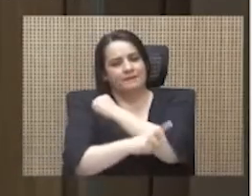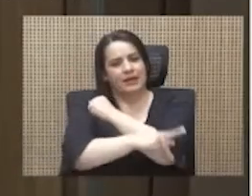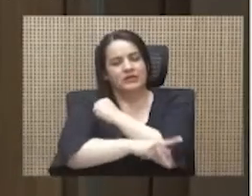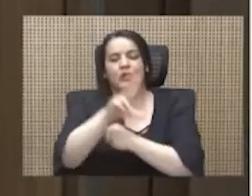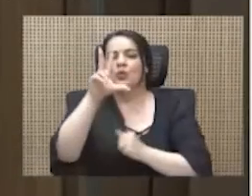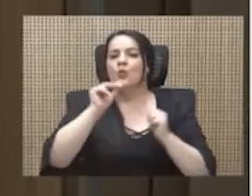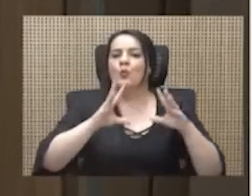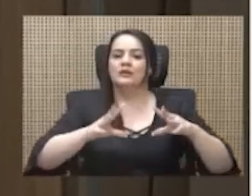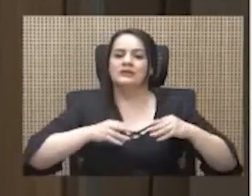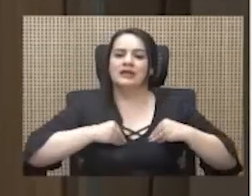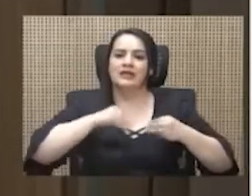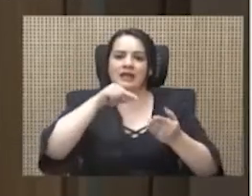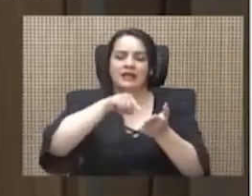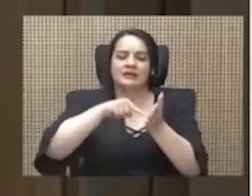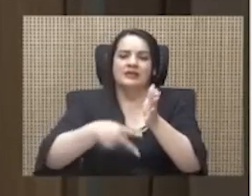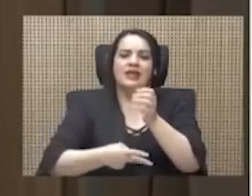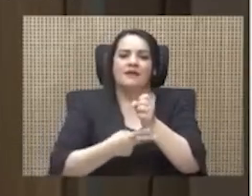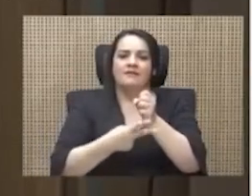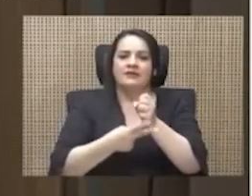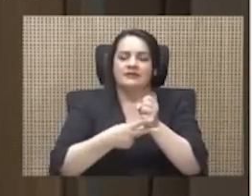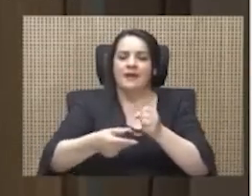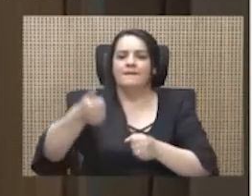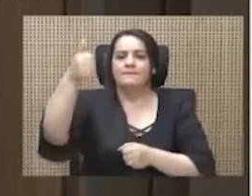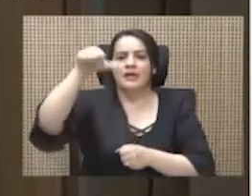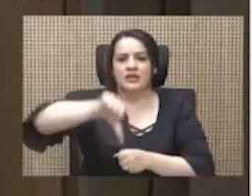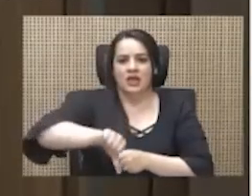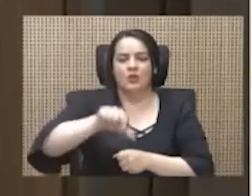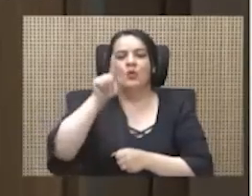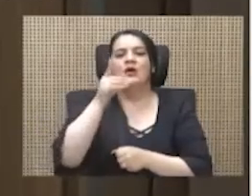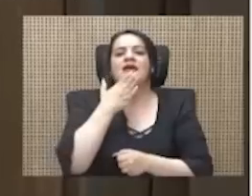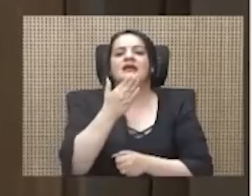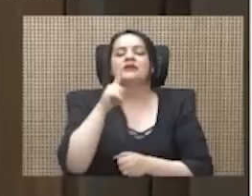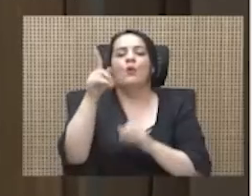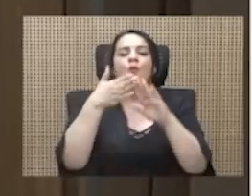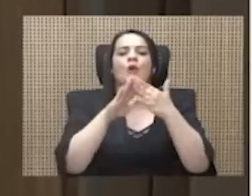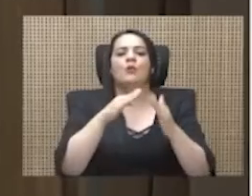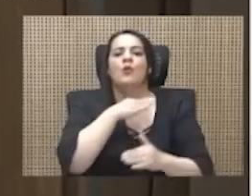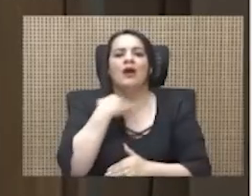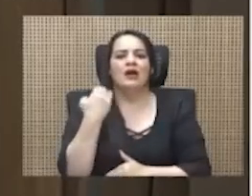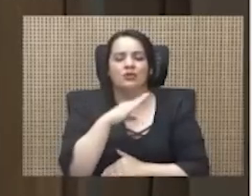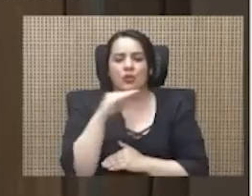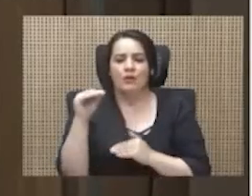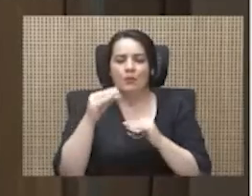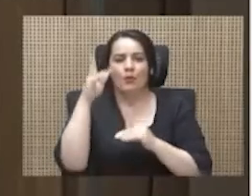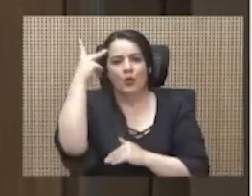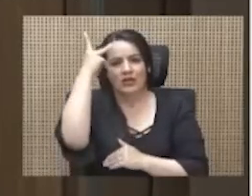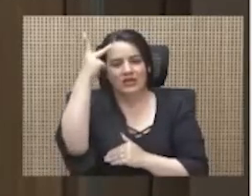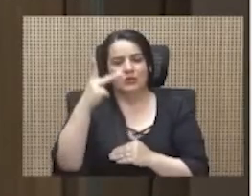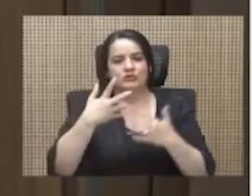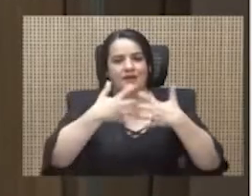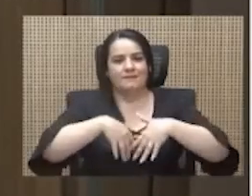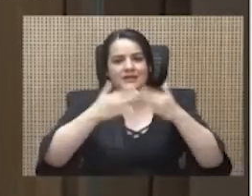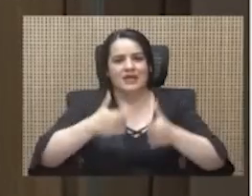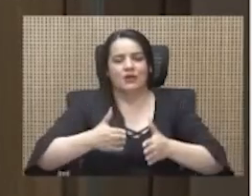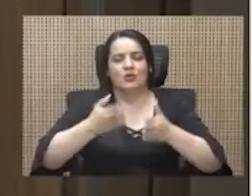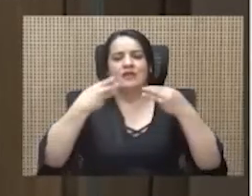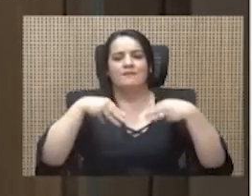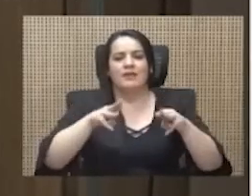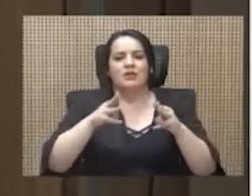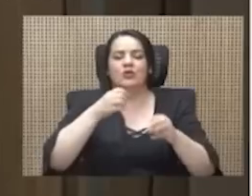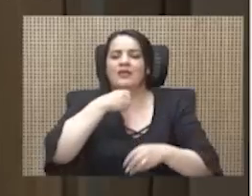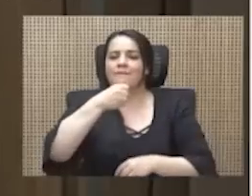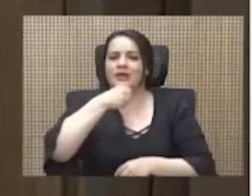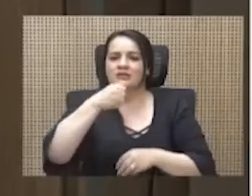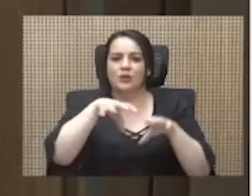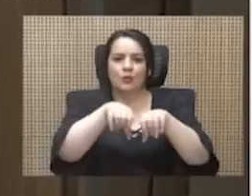perdieron, gracias a un pueblo, harto de políticos, empresarios y medios de prensa corruptos. Así